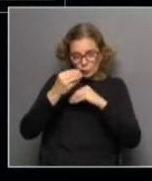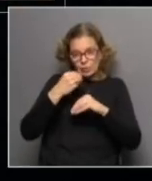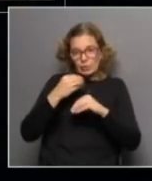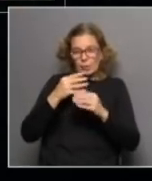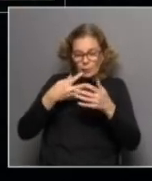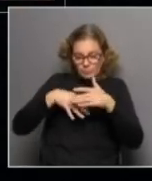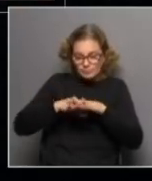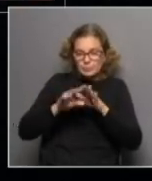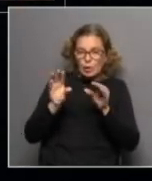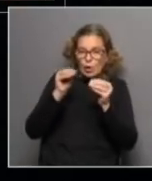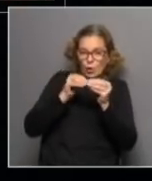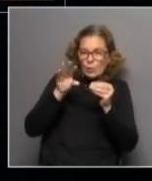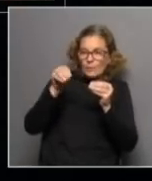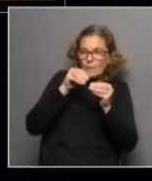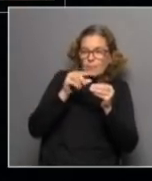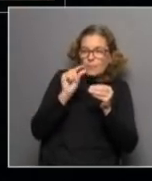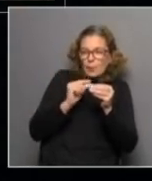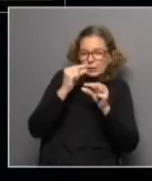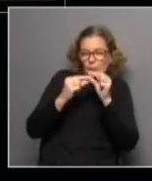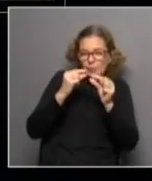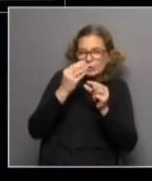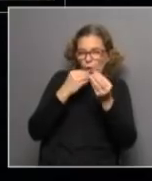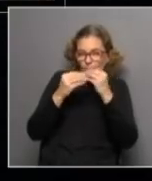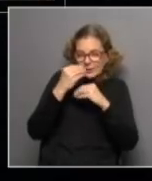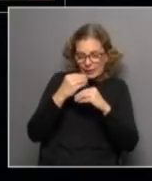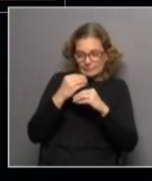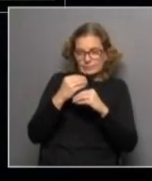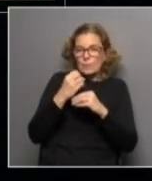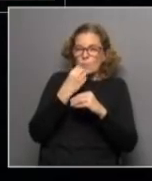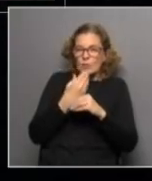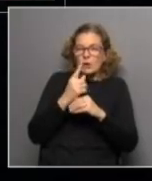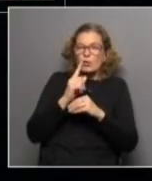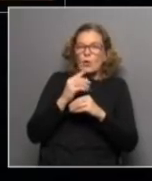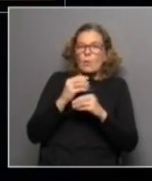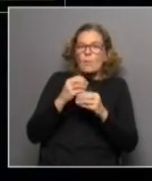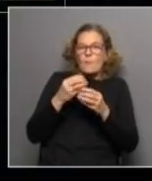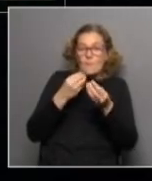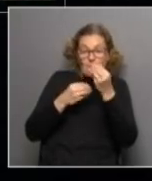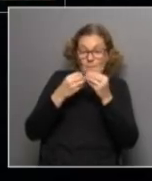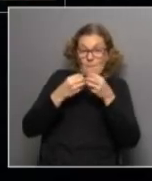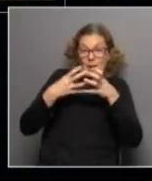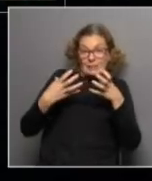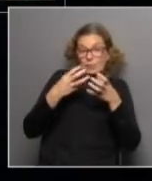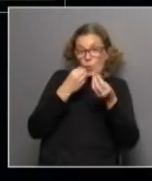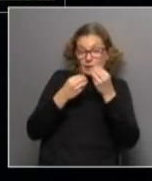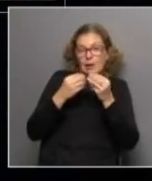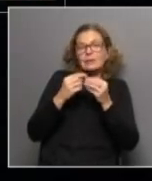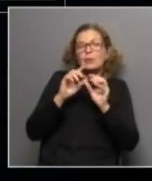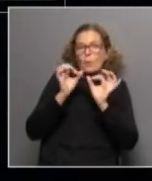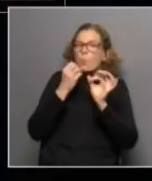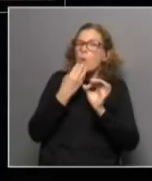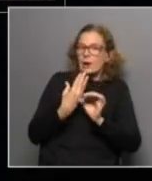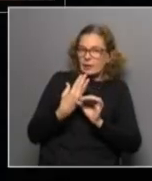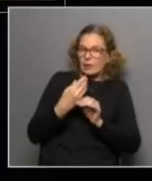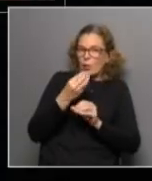con la incorporación de una calidad de la dieta ¿sí? no solo cantidad sino calidad de la dieta ahora